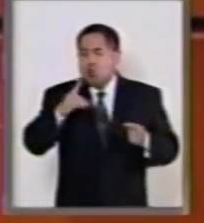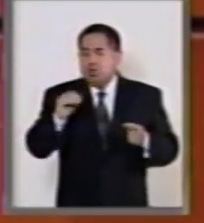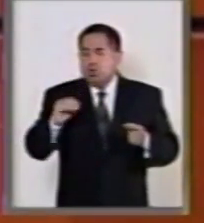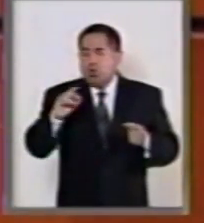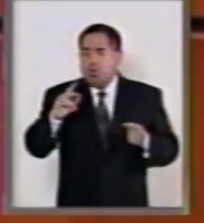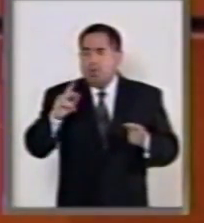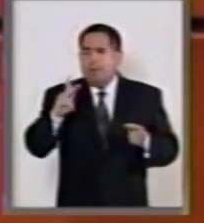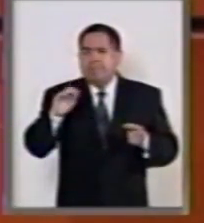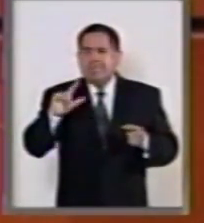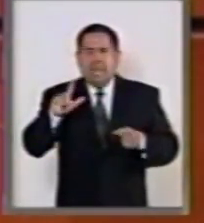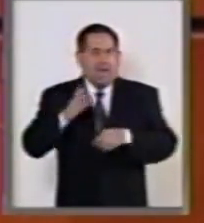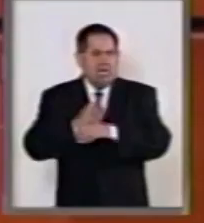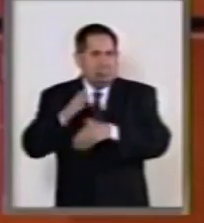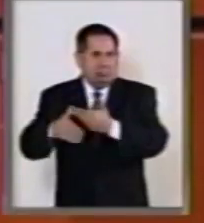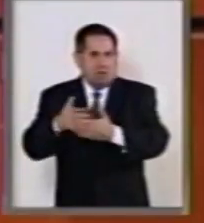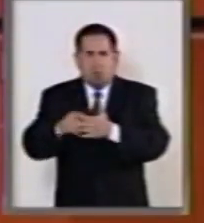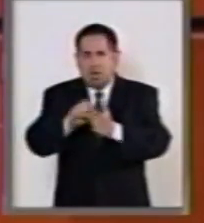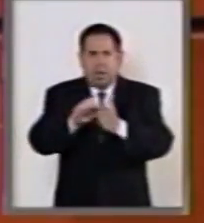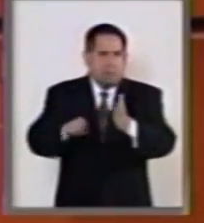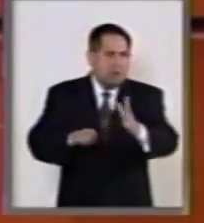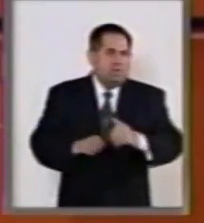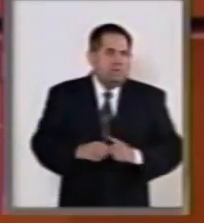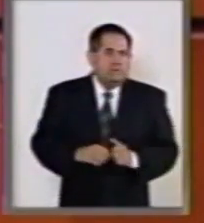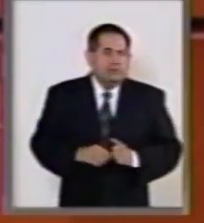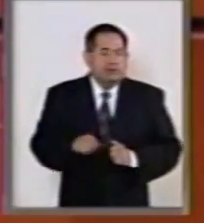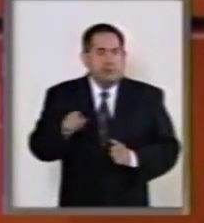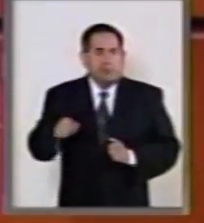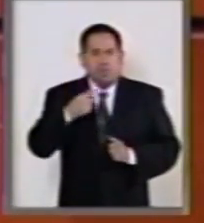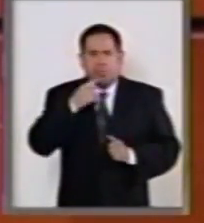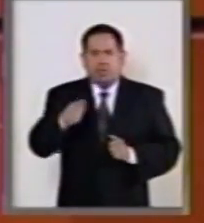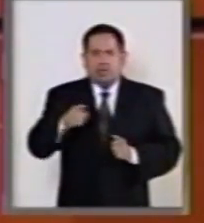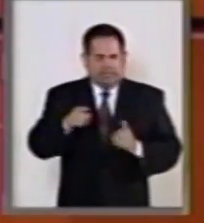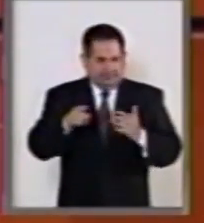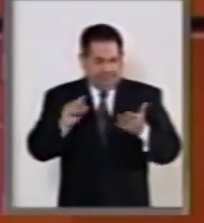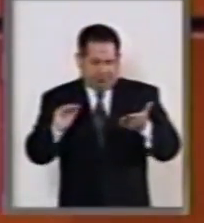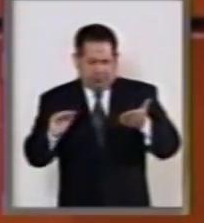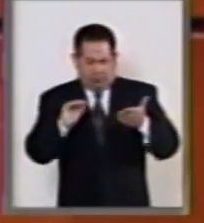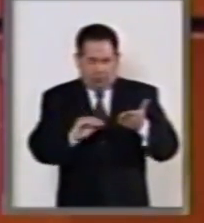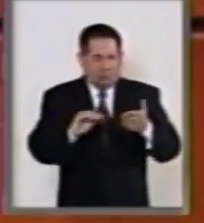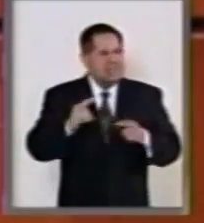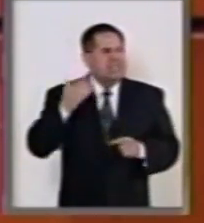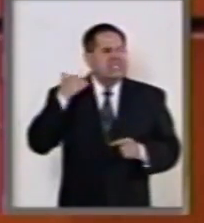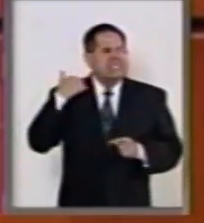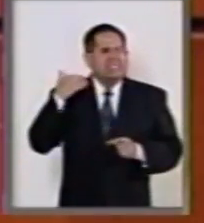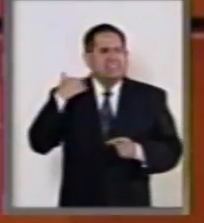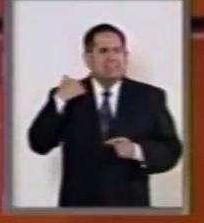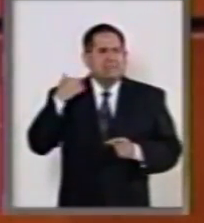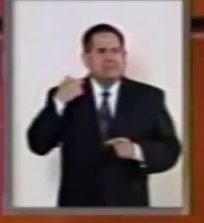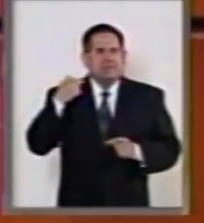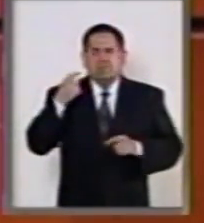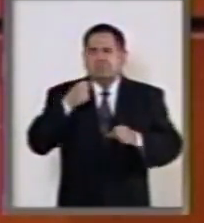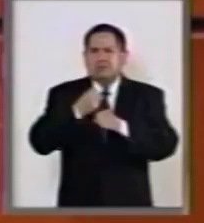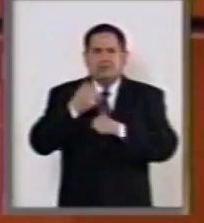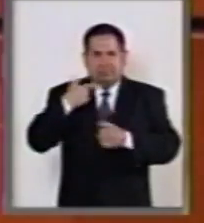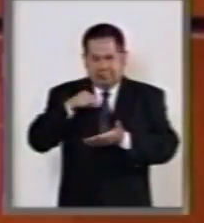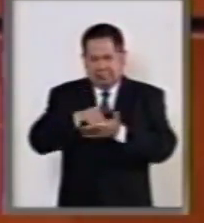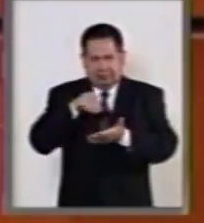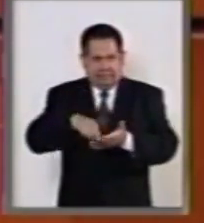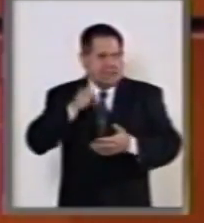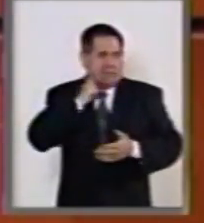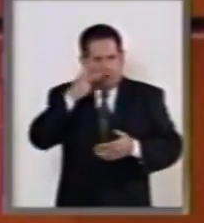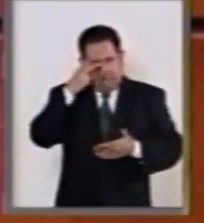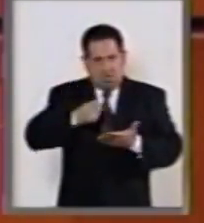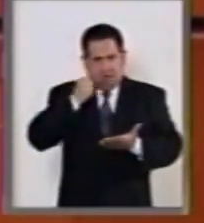Procedimientos Penales, por ejemplo, ese que articulamos hace pocos años aquí en el